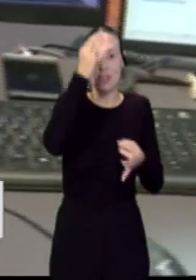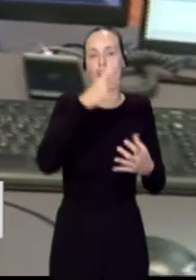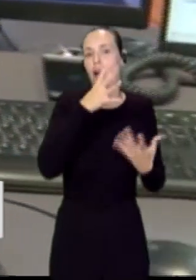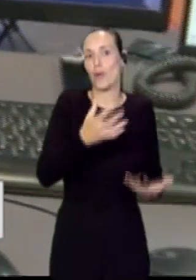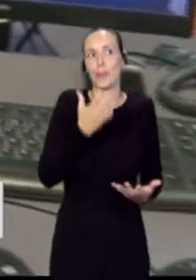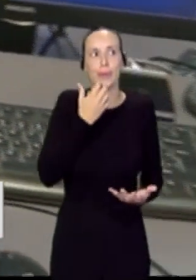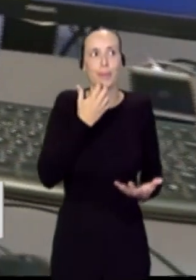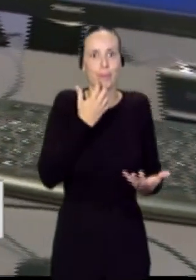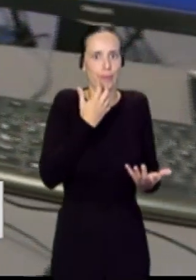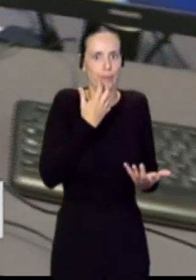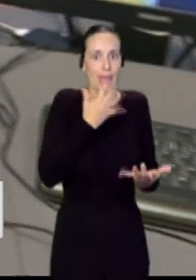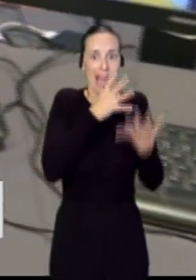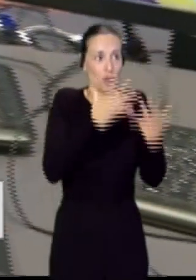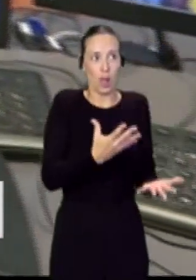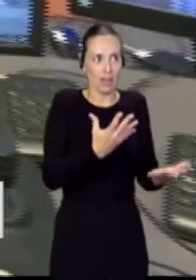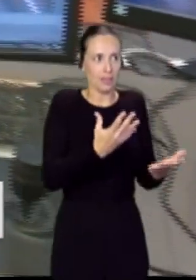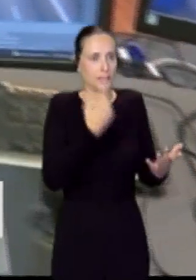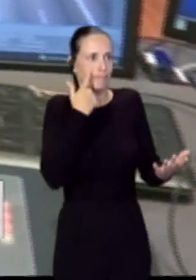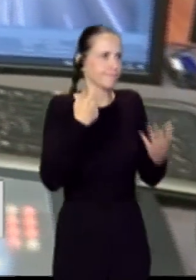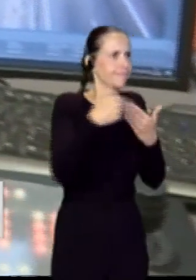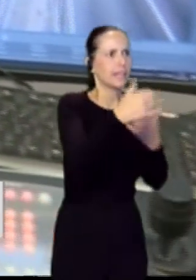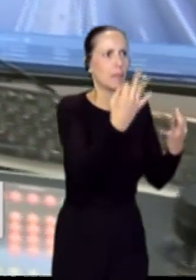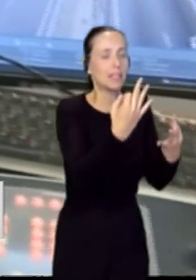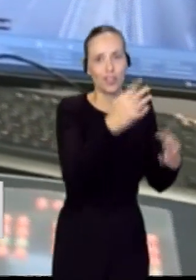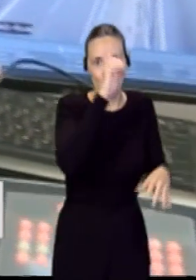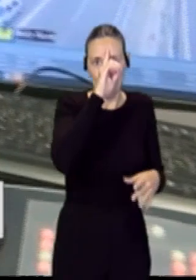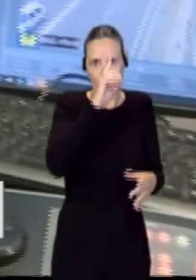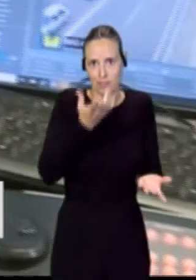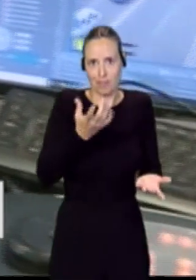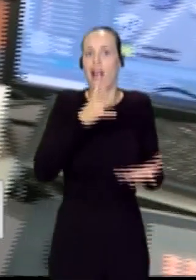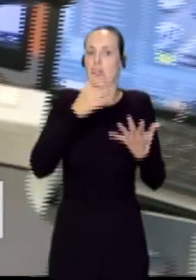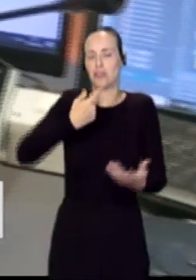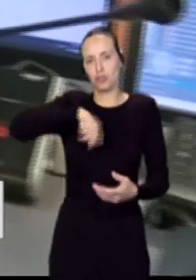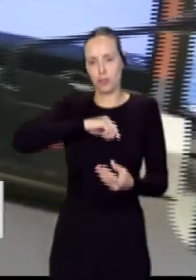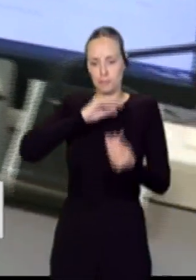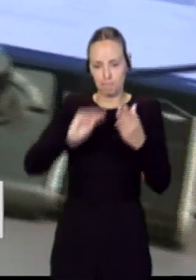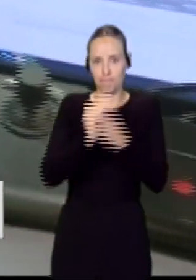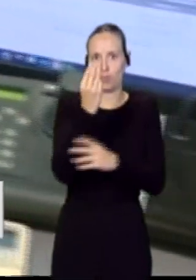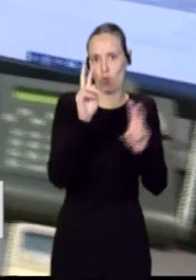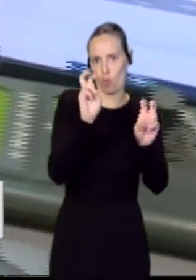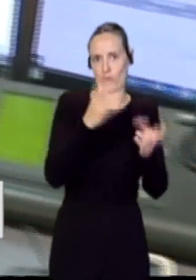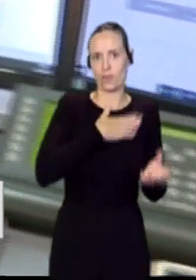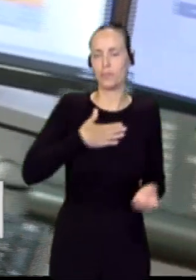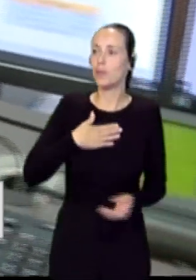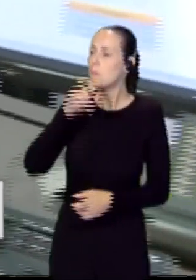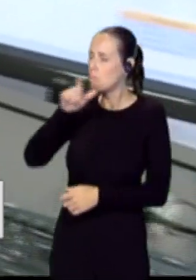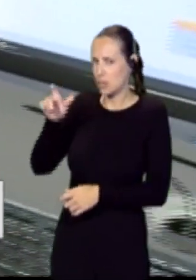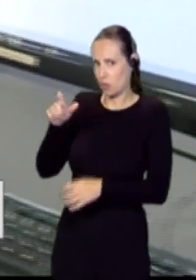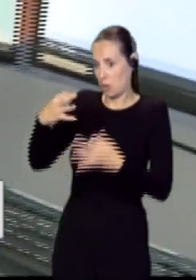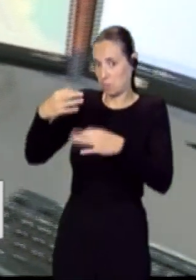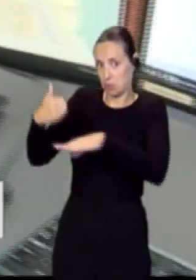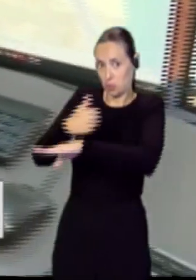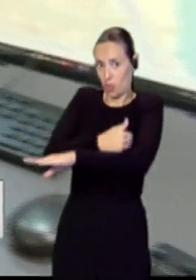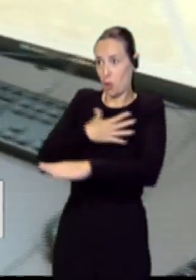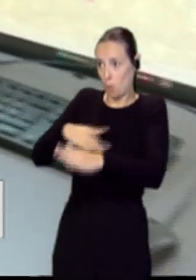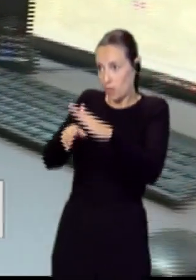mercado pueden prever. ¿Van a ser útiles también para los ciudadanos? Me refiero, ¿tendrán una aplicación a la que puedan acceder y ver cómo